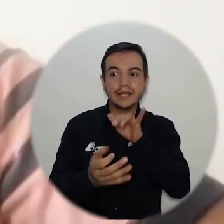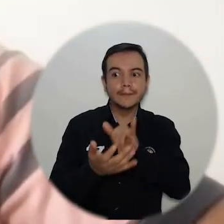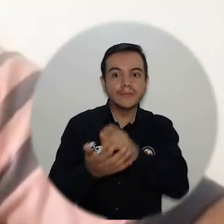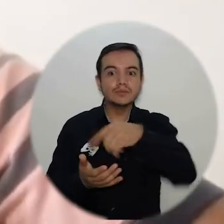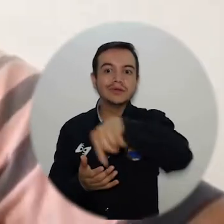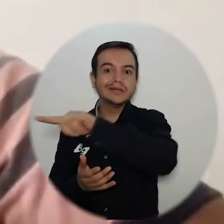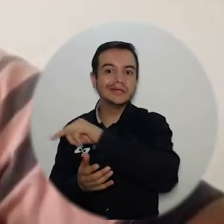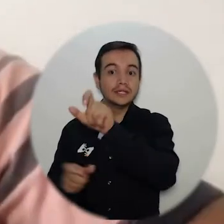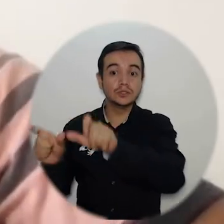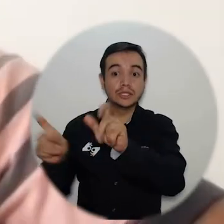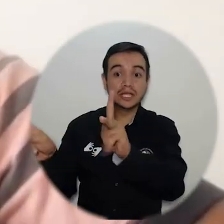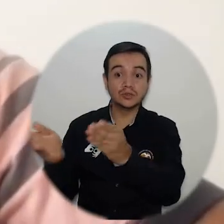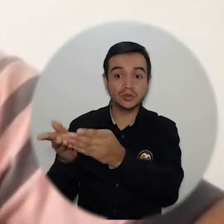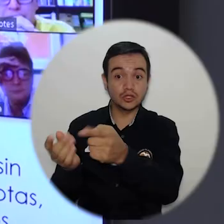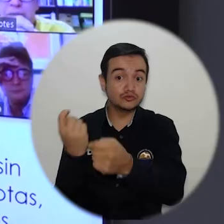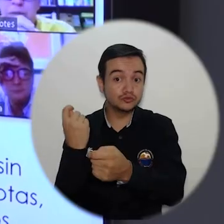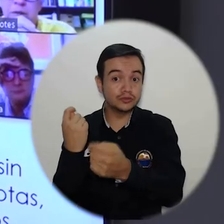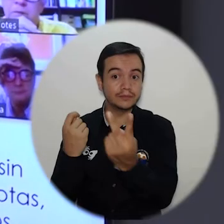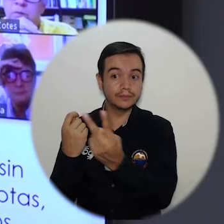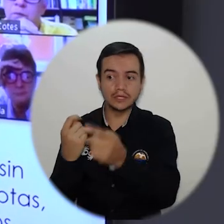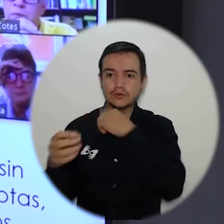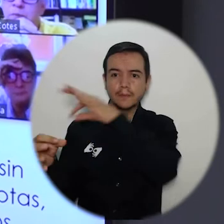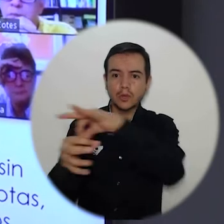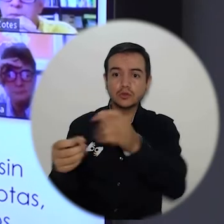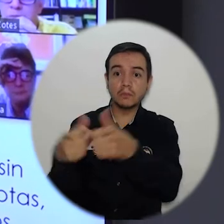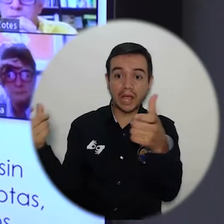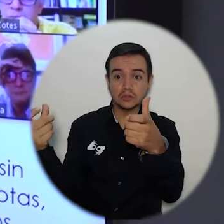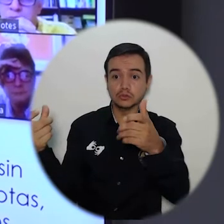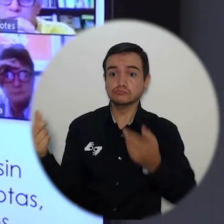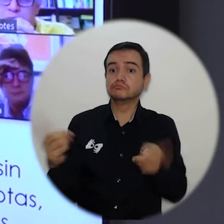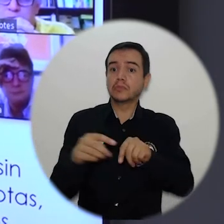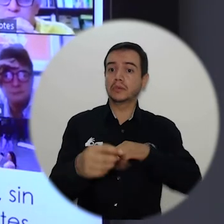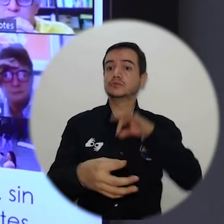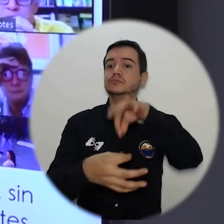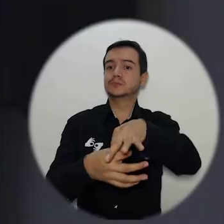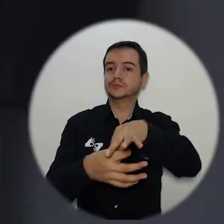estudiantes el día viernes en la consulta votaron de manera mayoritaria.